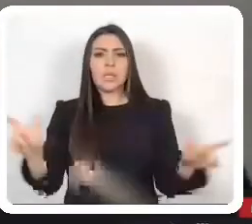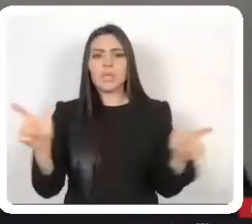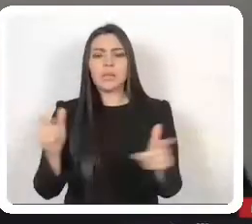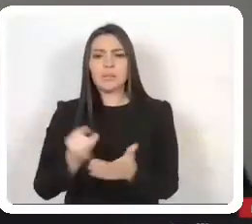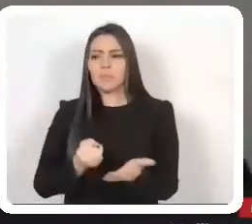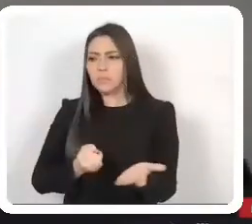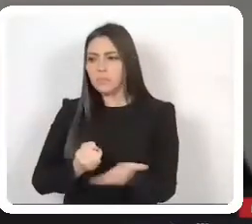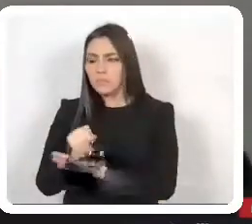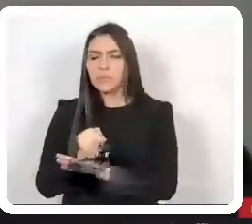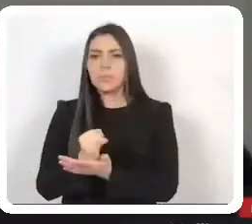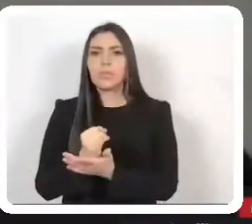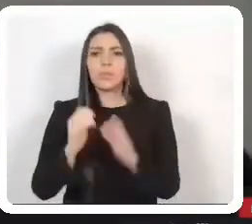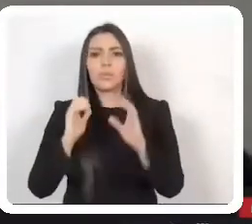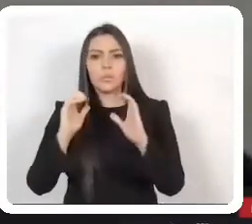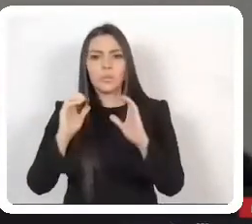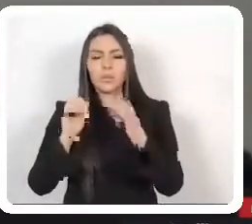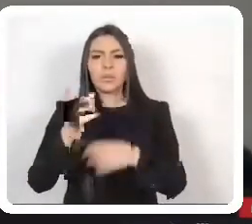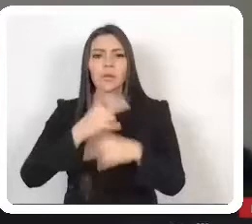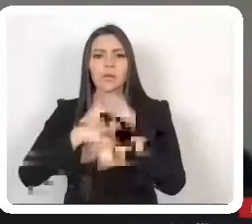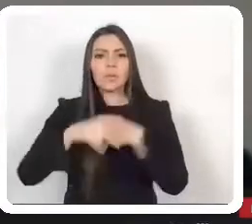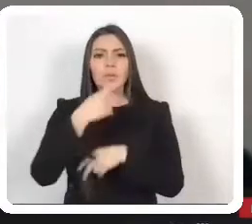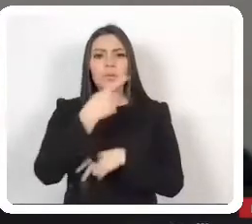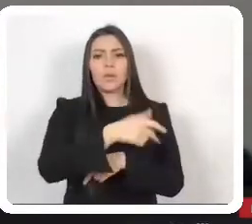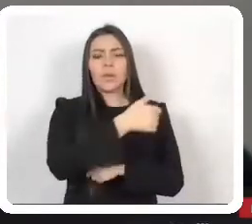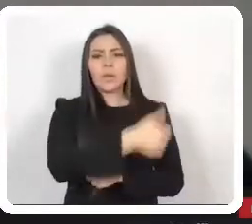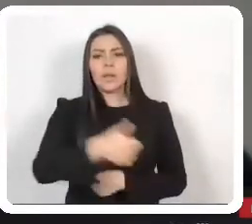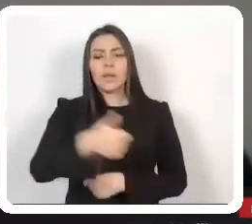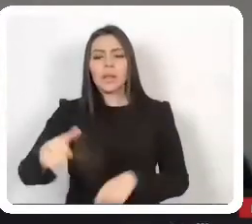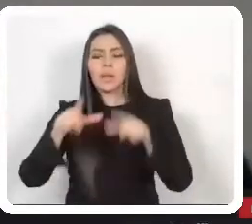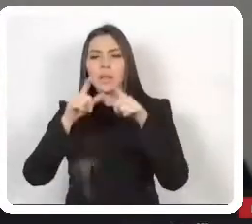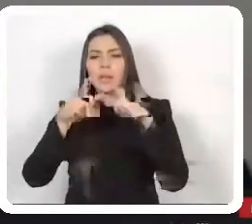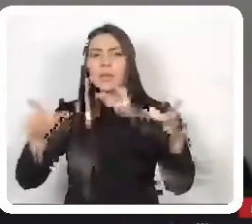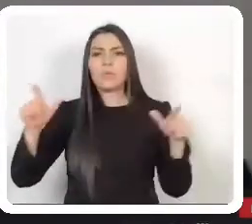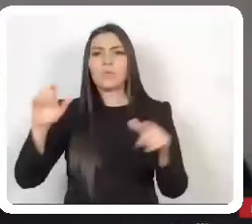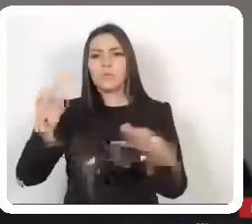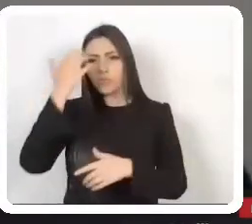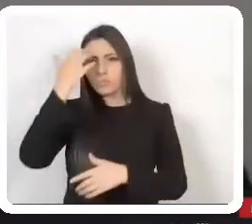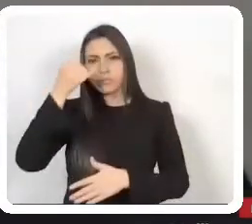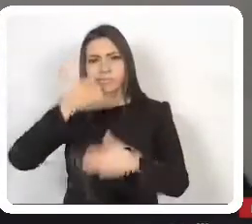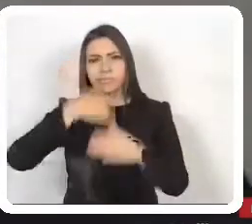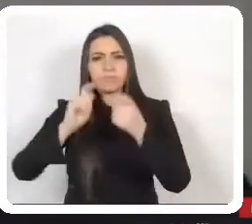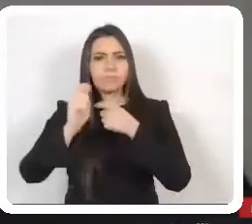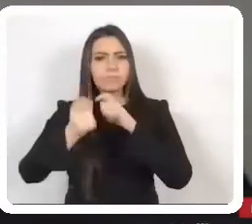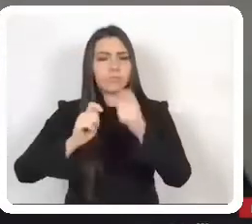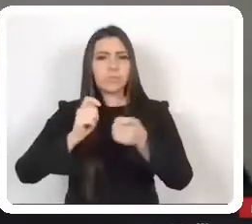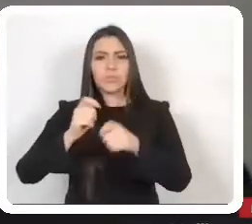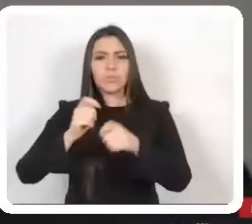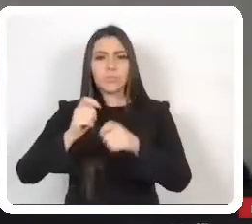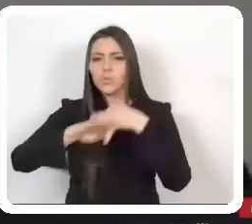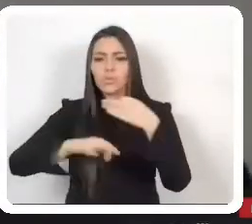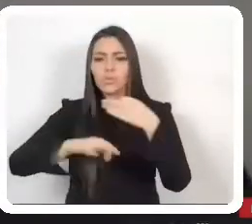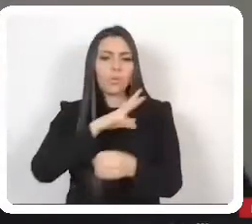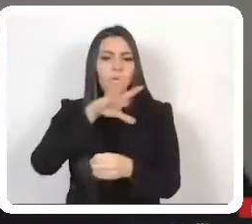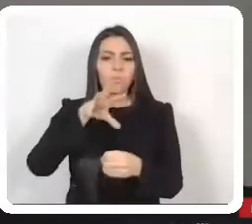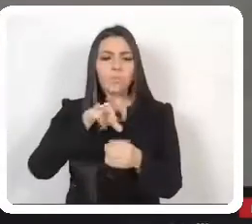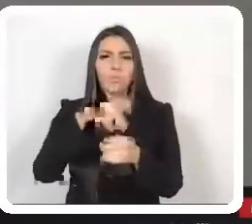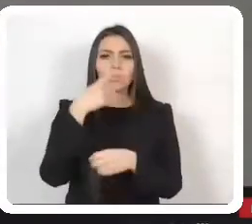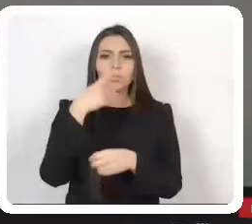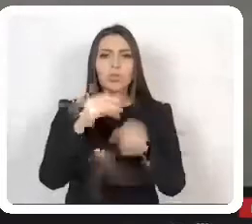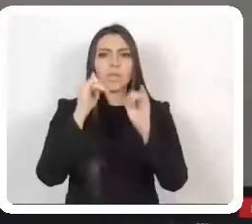preservar y enriquecer sus lenguas, conocimientos y todos los elementos que constituyan su cultura e identidad.